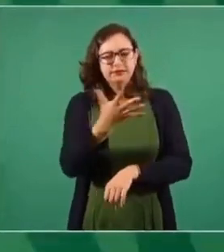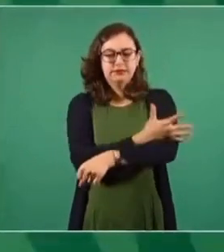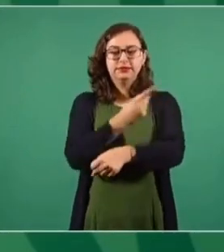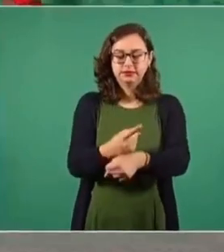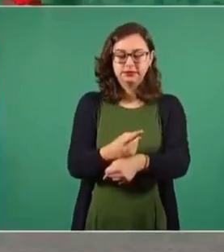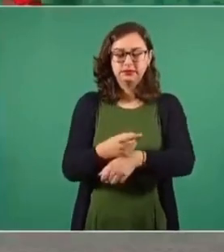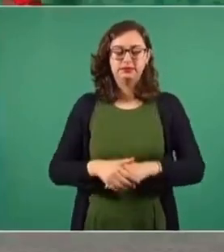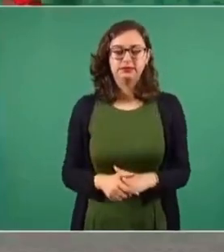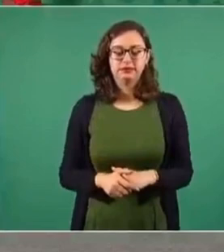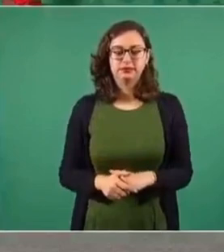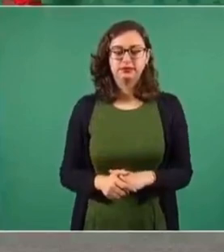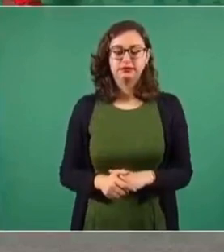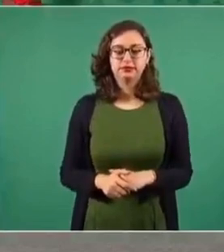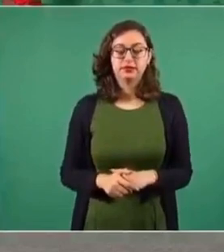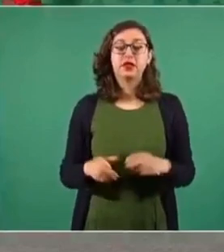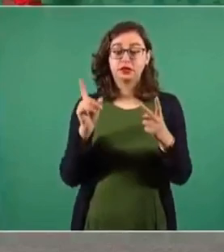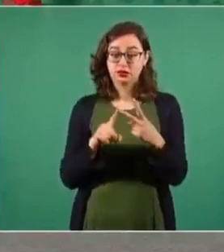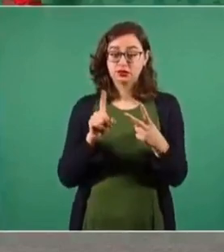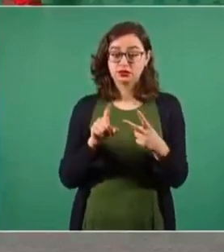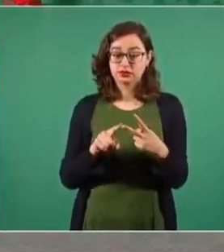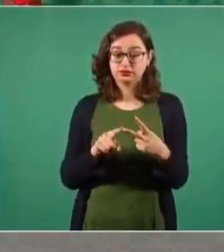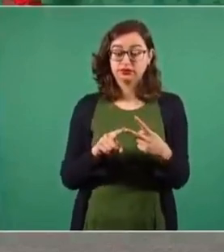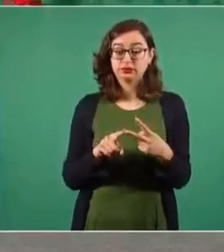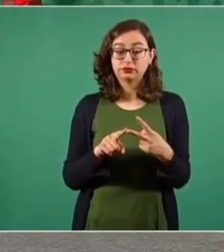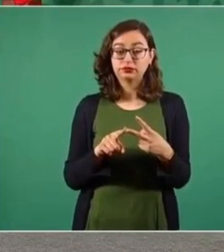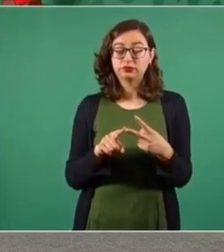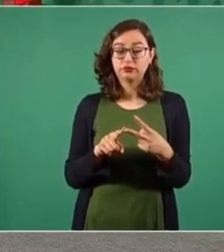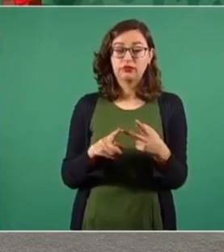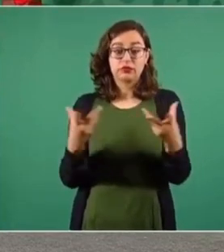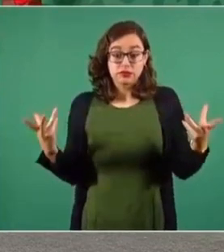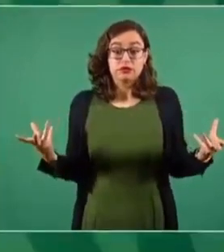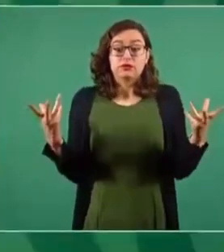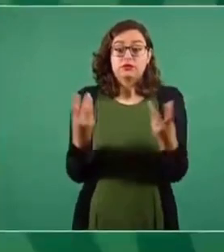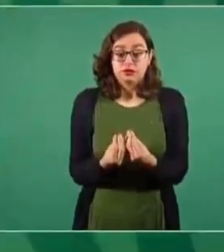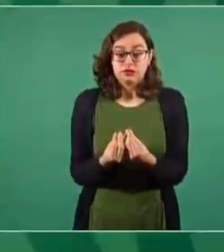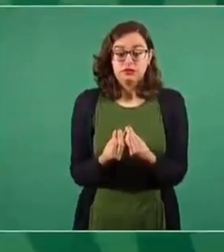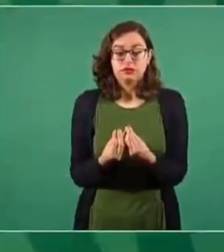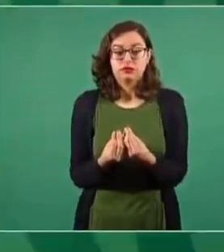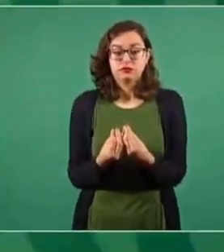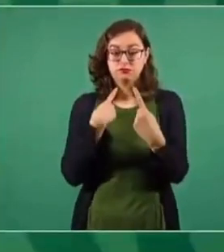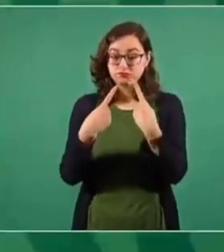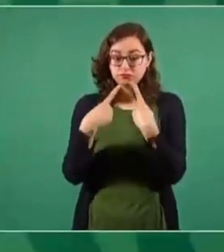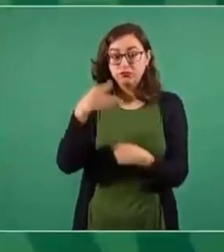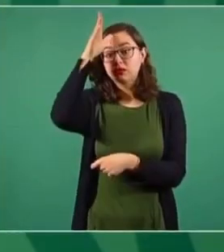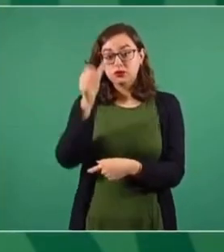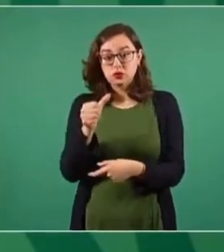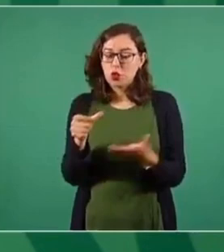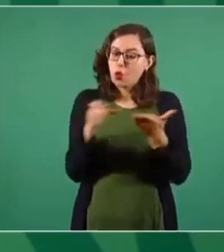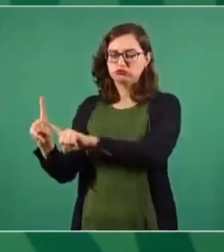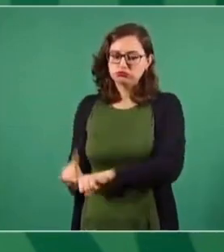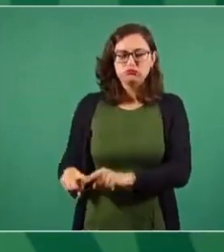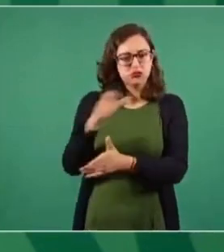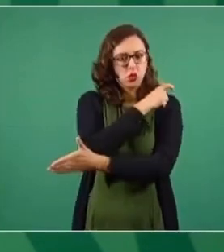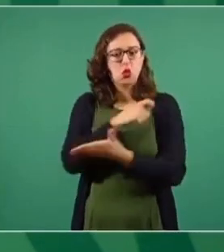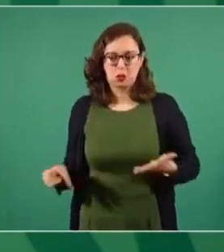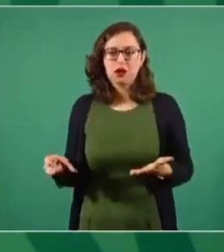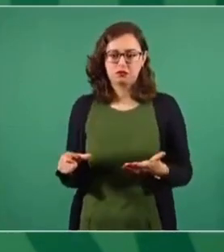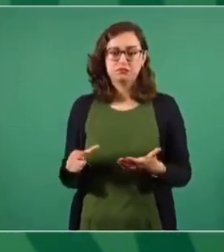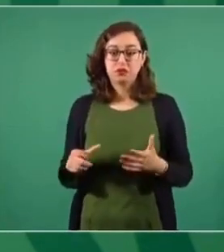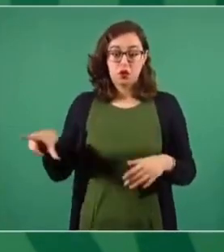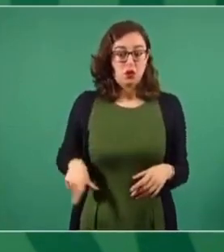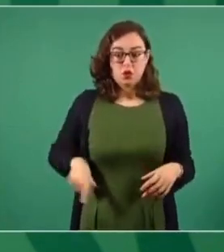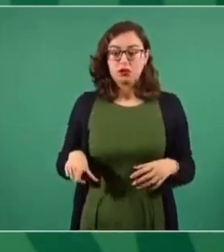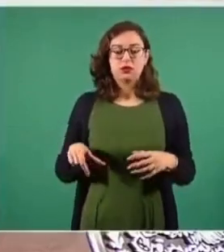Y van a hacerse cargo de la compra en común, la compra consolidada de todo el gobierno. O sea,